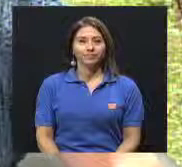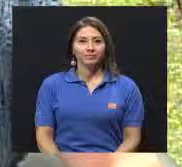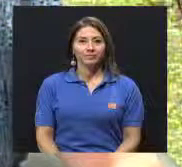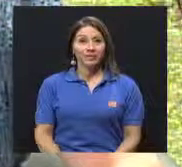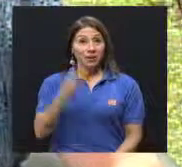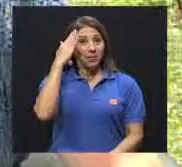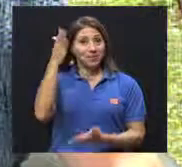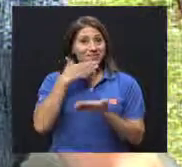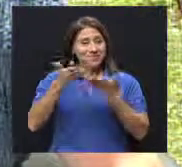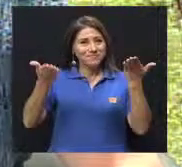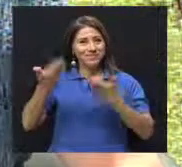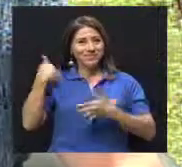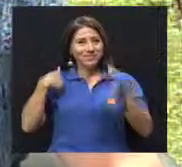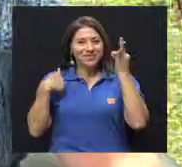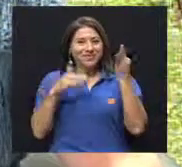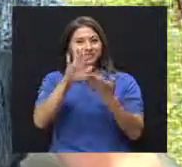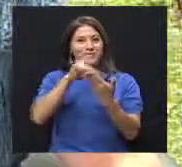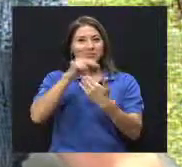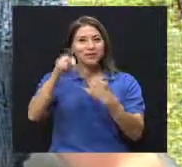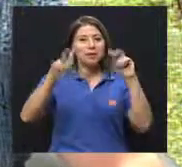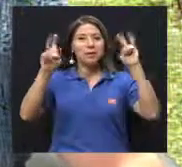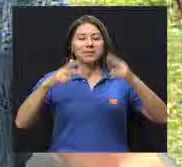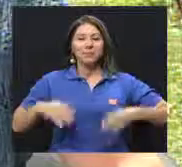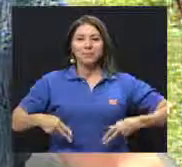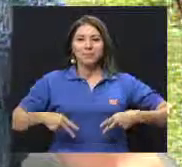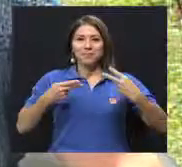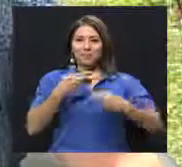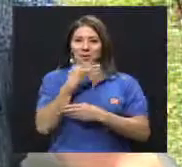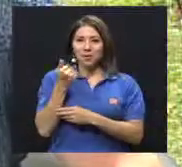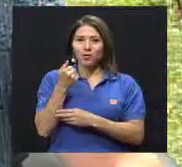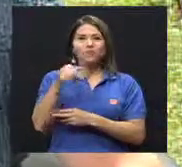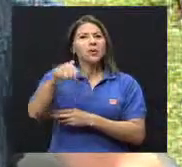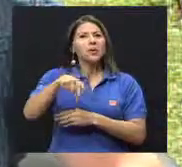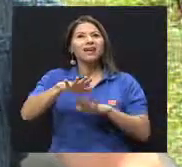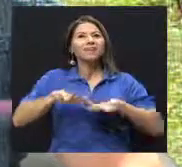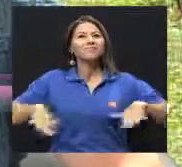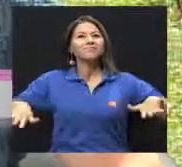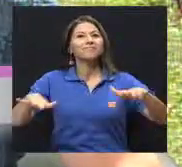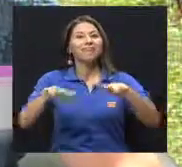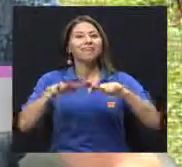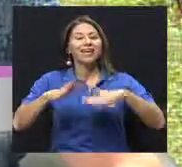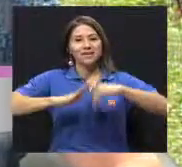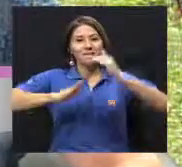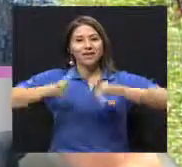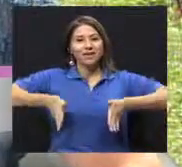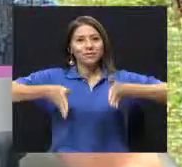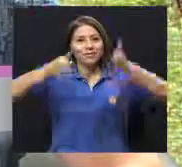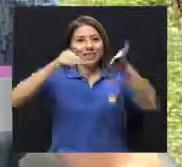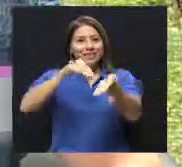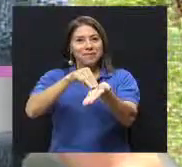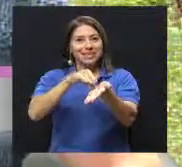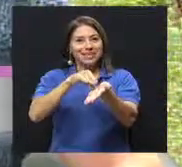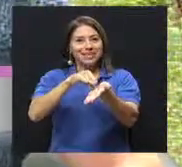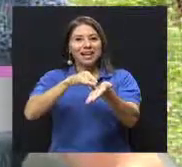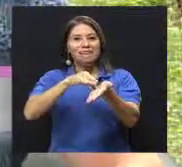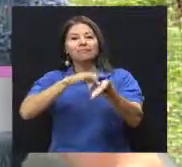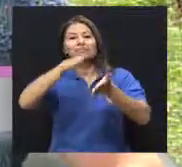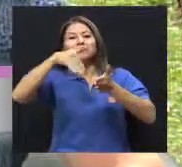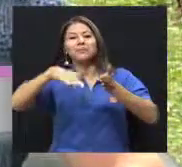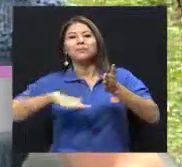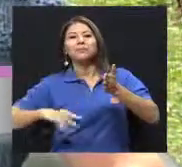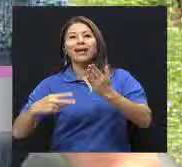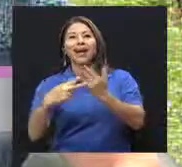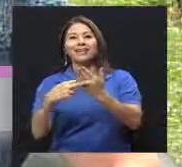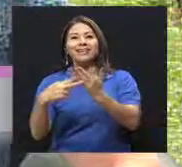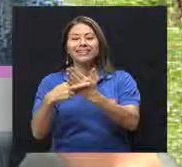Hola, bienvenida. tardes y bienvenidos a su programa Vivir Mejor. Hoy nos encontramos desde los jardines de la Facultad de Medicina y realmente que es un placer para